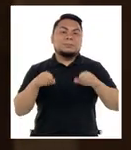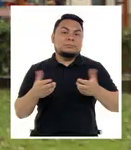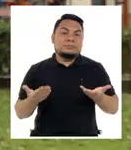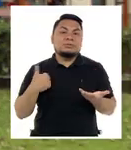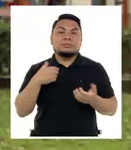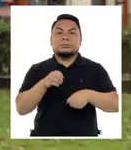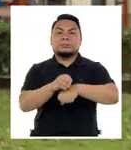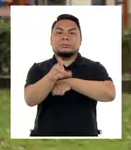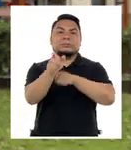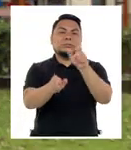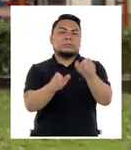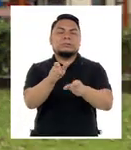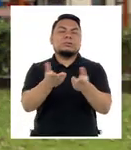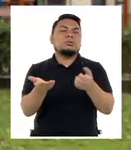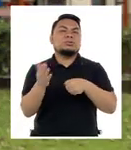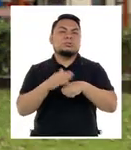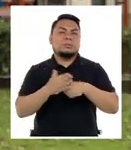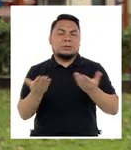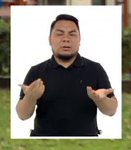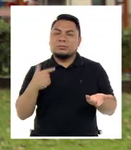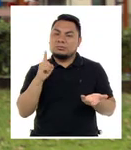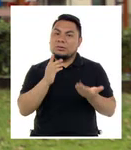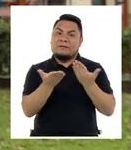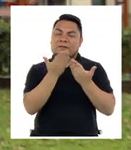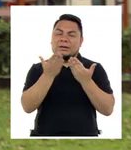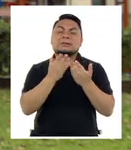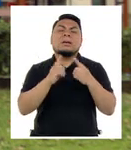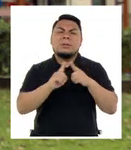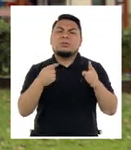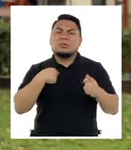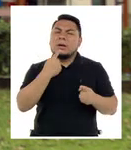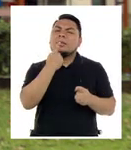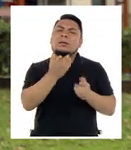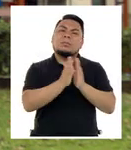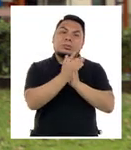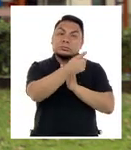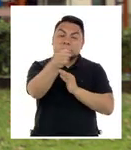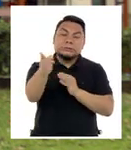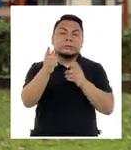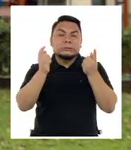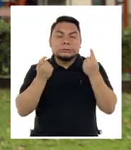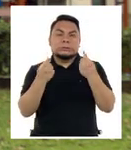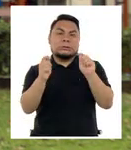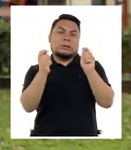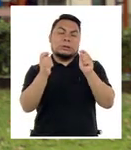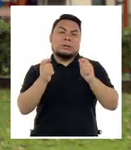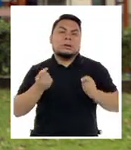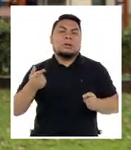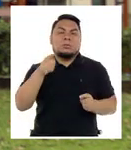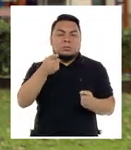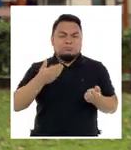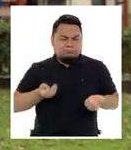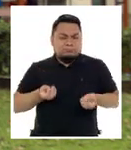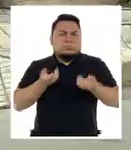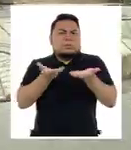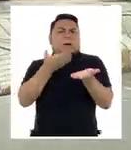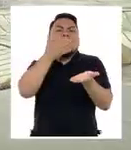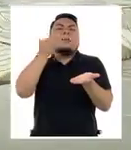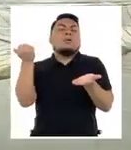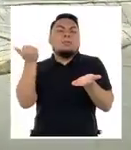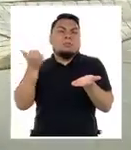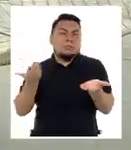Si de aconsejar a la gente se tratase, cosa que no es fácil, yo diría que traten de poner lo mejor de cada uno.